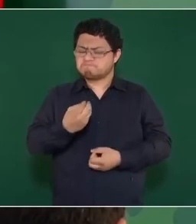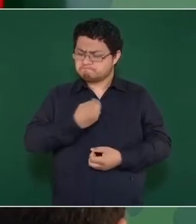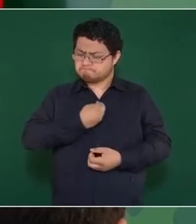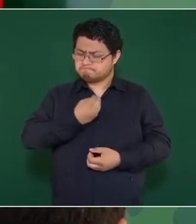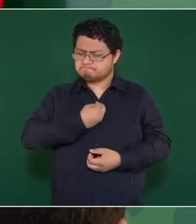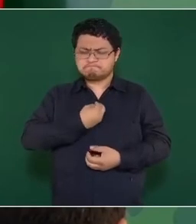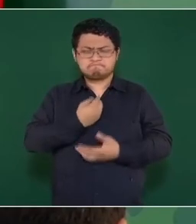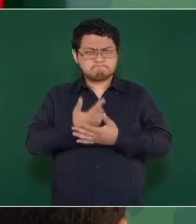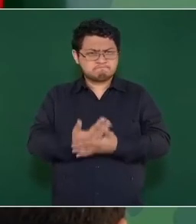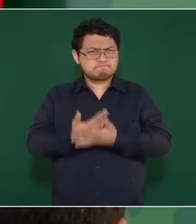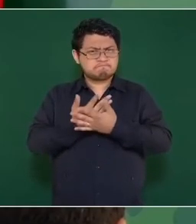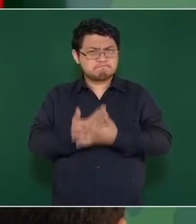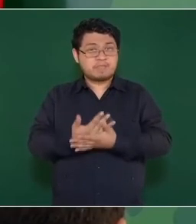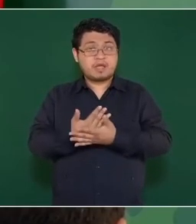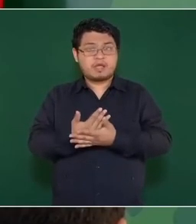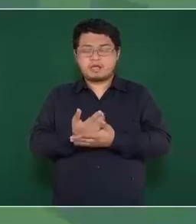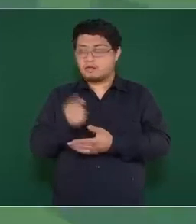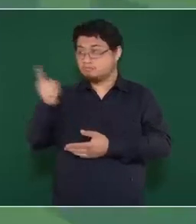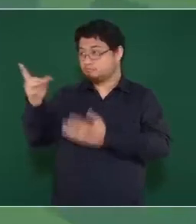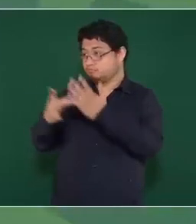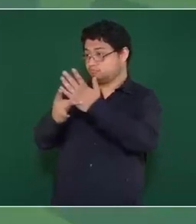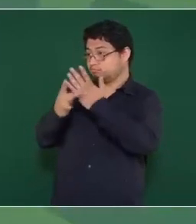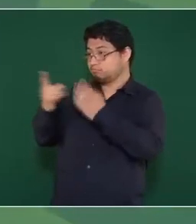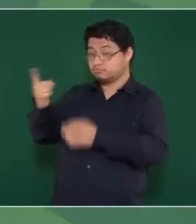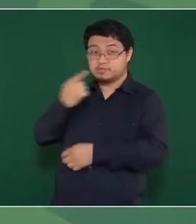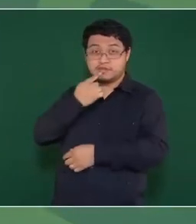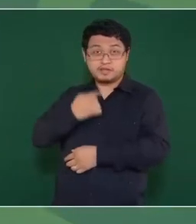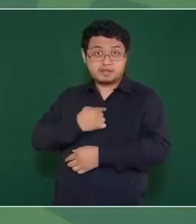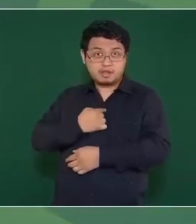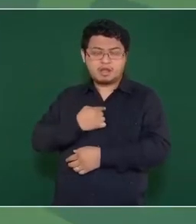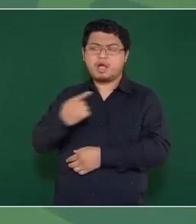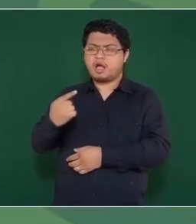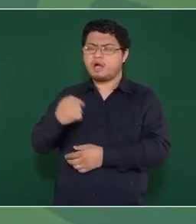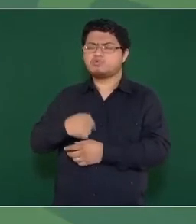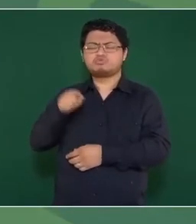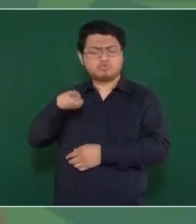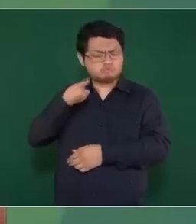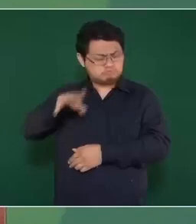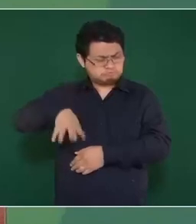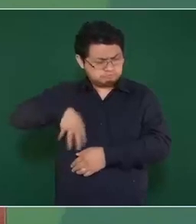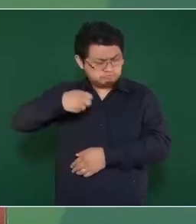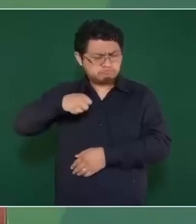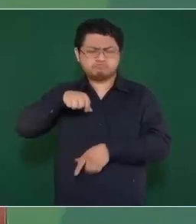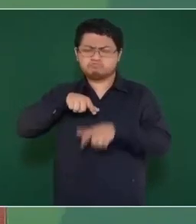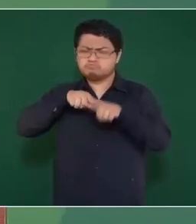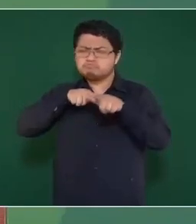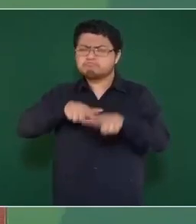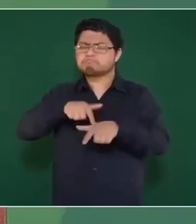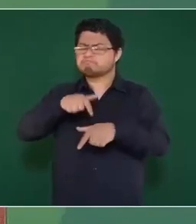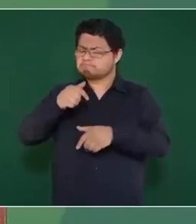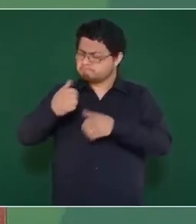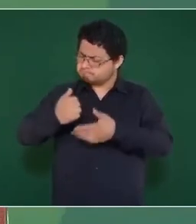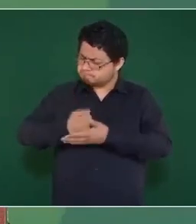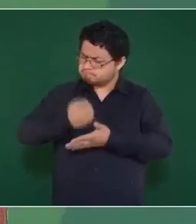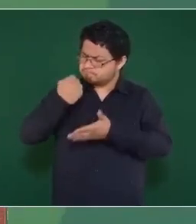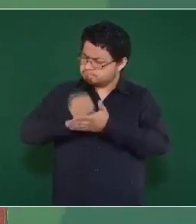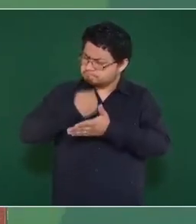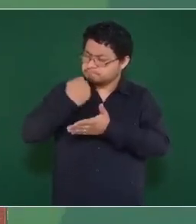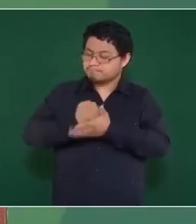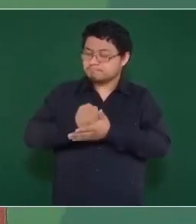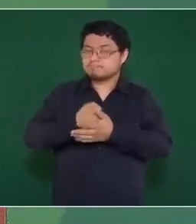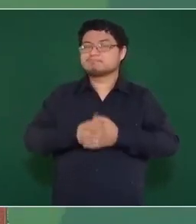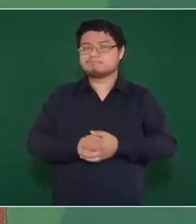oscuridad, puedes encontrar luz en la luz. Y sólo quiero decirte para terminar, Andrés Manuel,